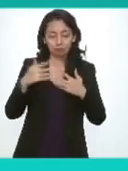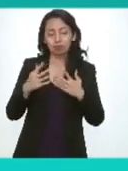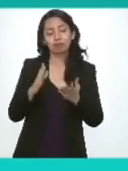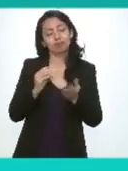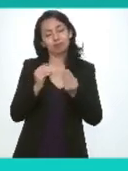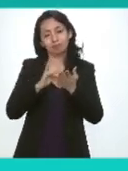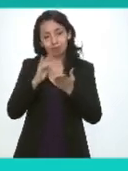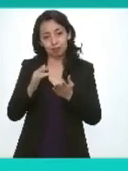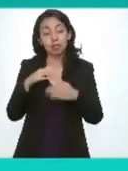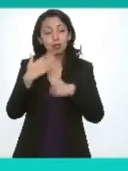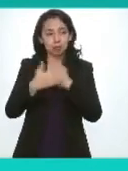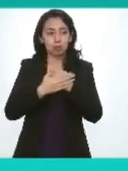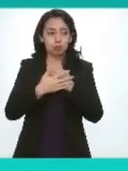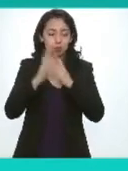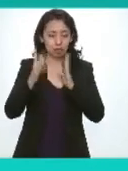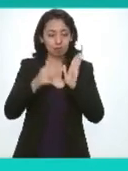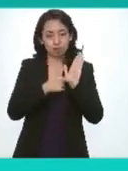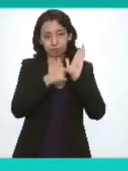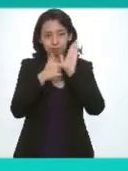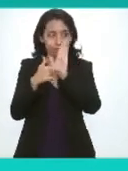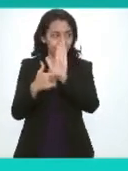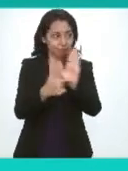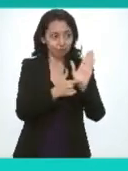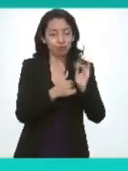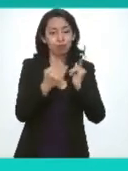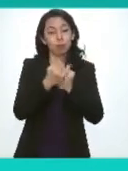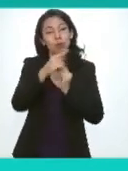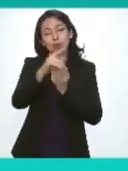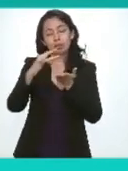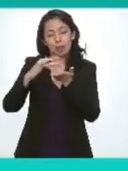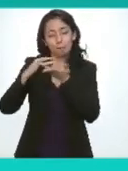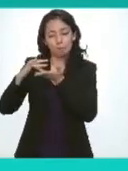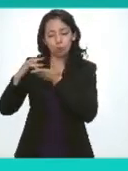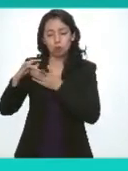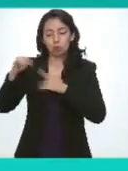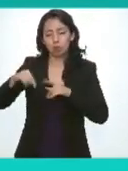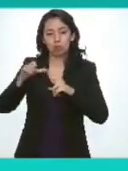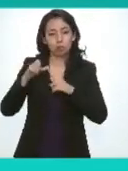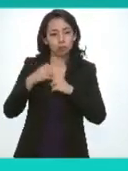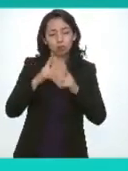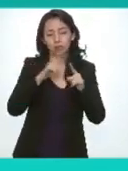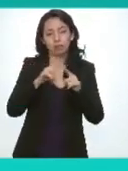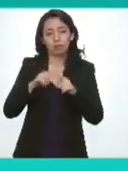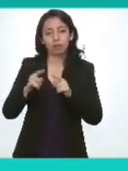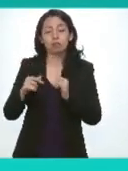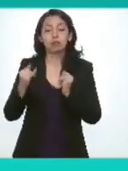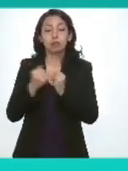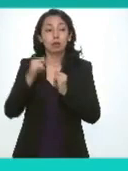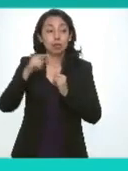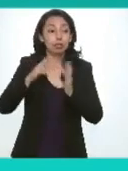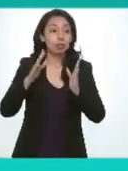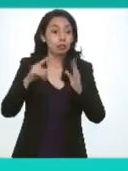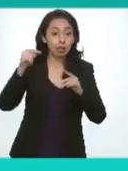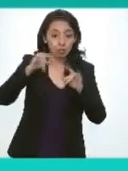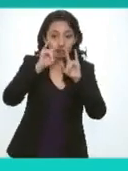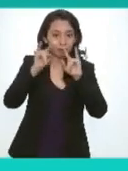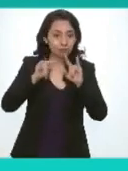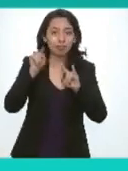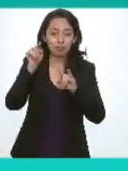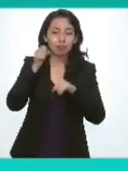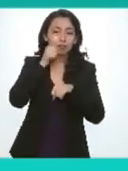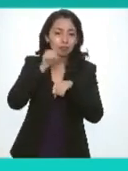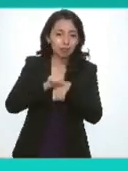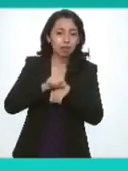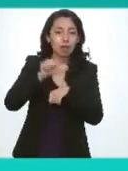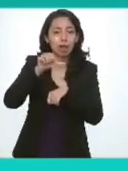presentaciones y y el todo el apoyo que se ha brindado a la comisión también aquí presente nuestra secretaria la